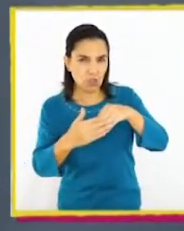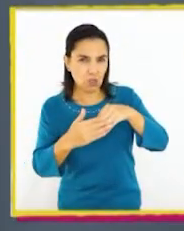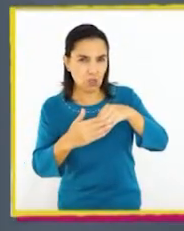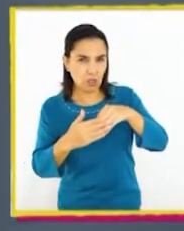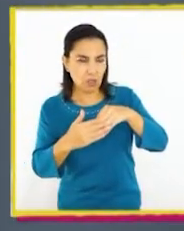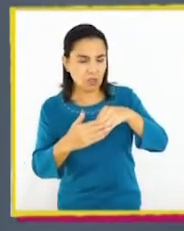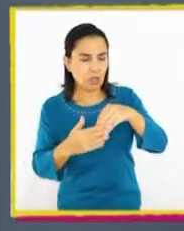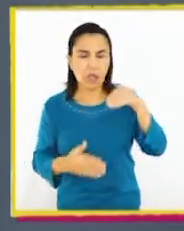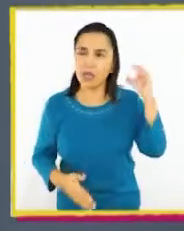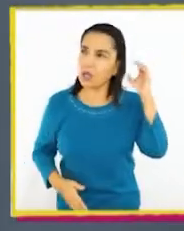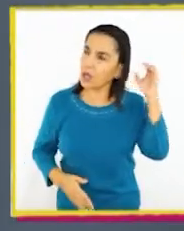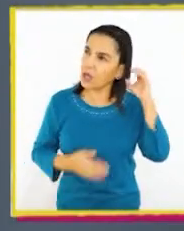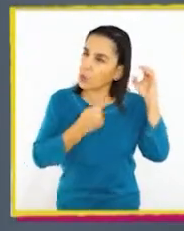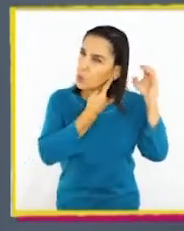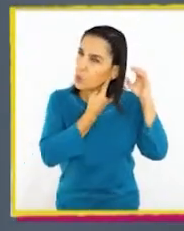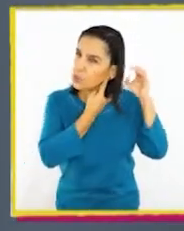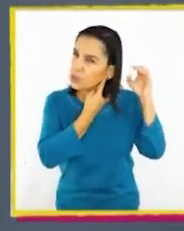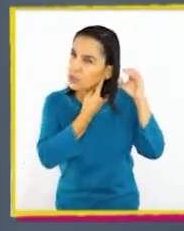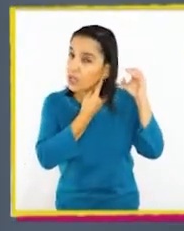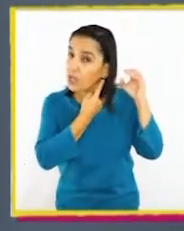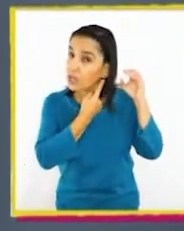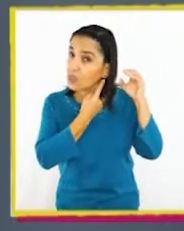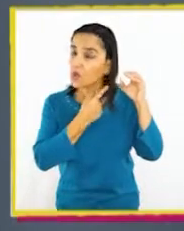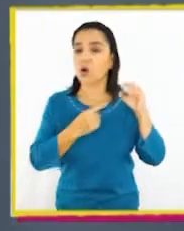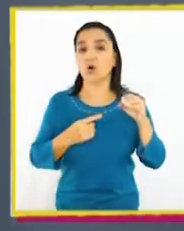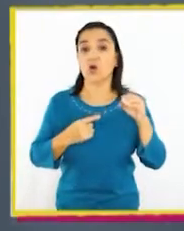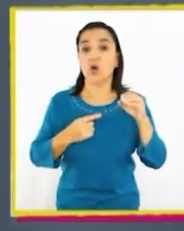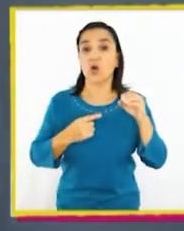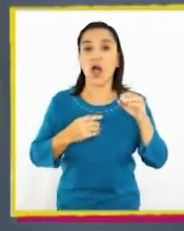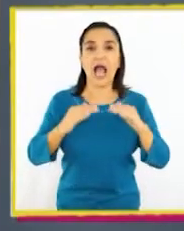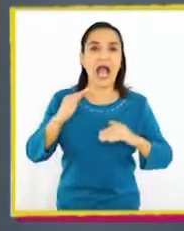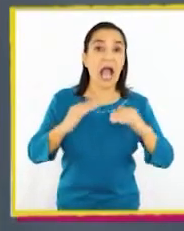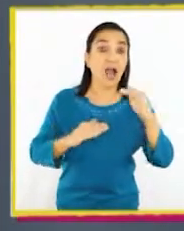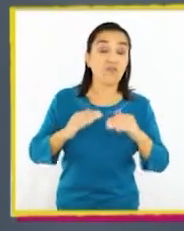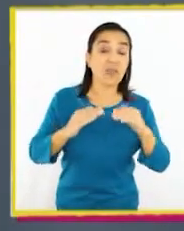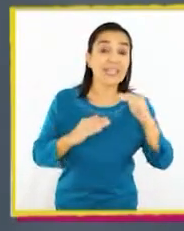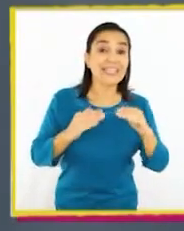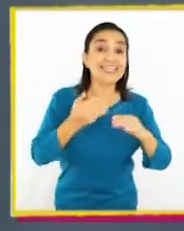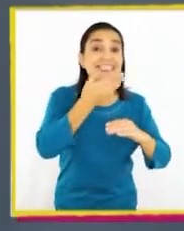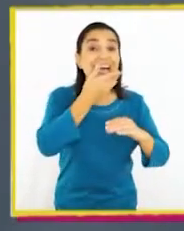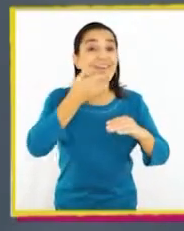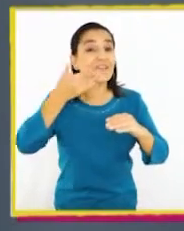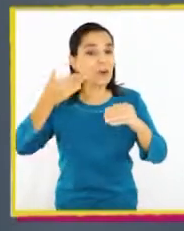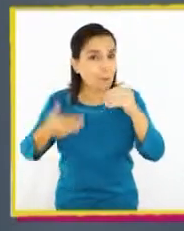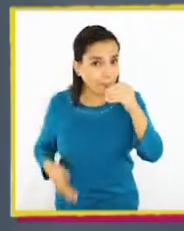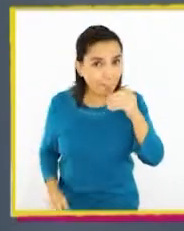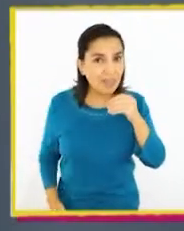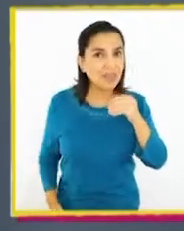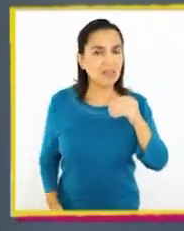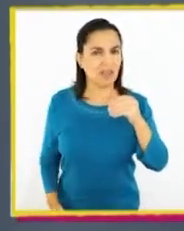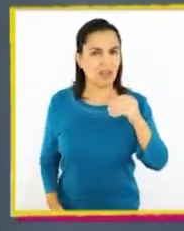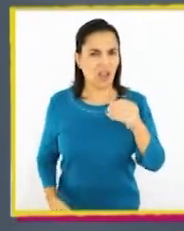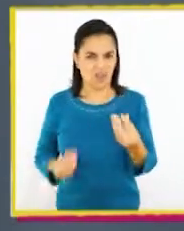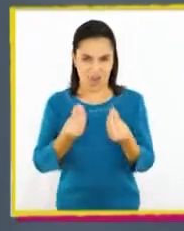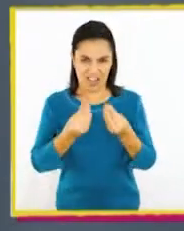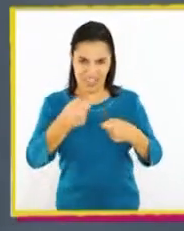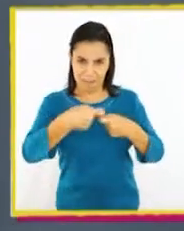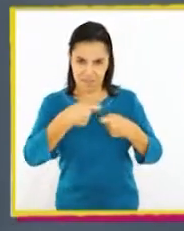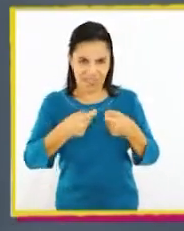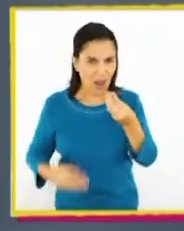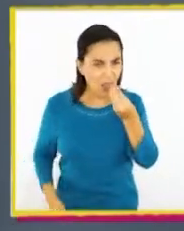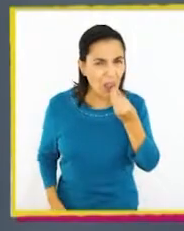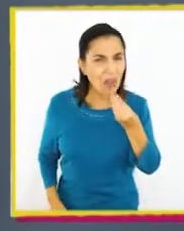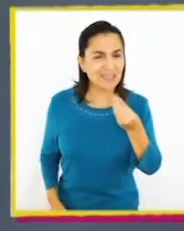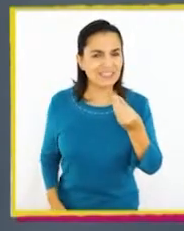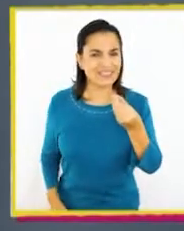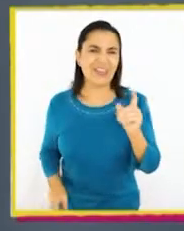Escuchando. A veces podemos observar probando el sabor. ¿Pero será una buena idea probar una